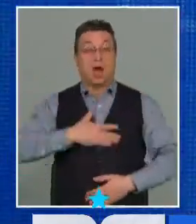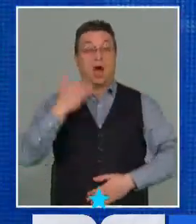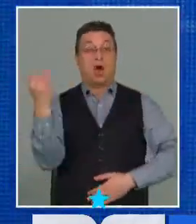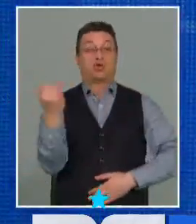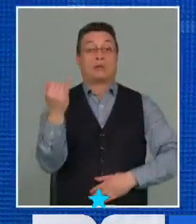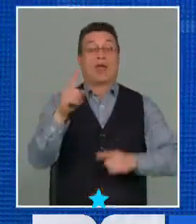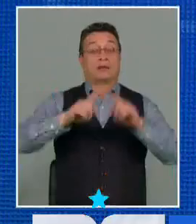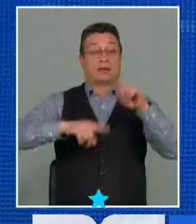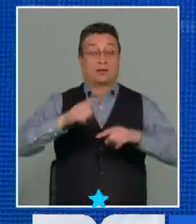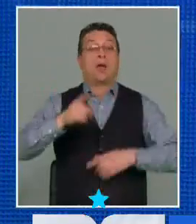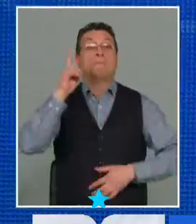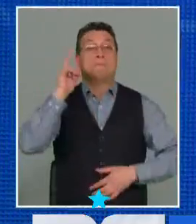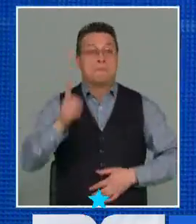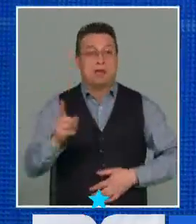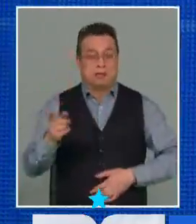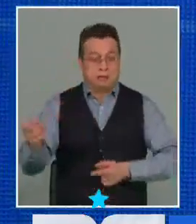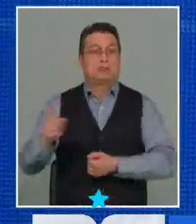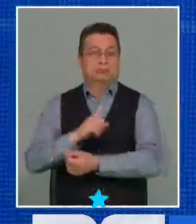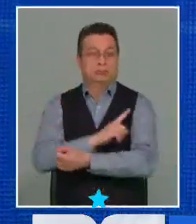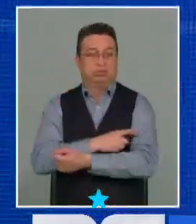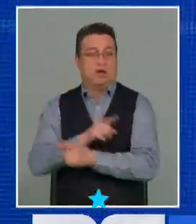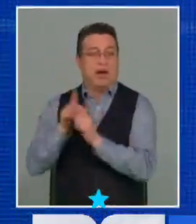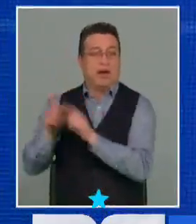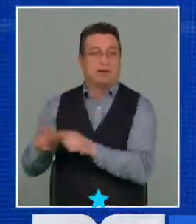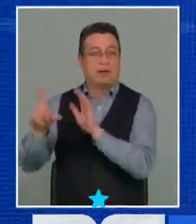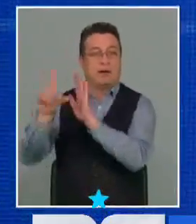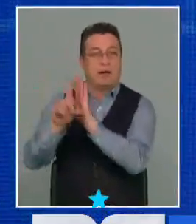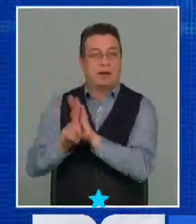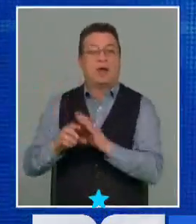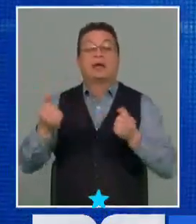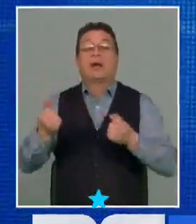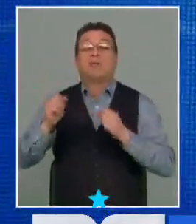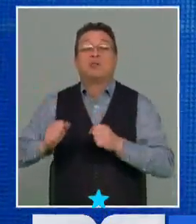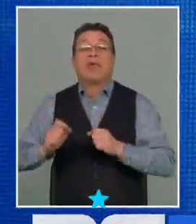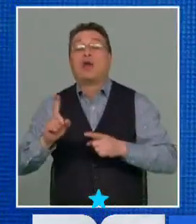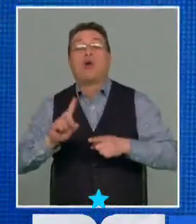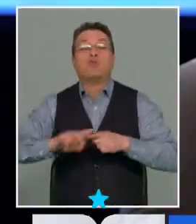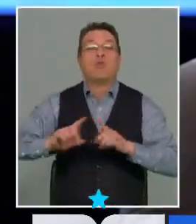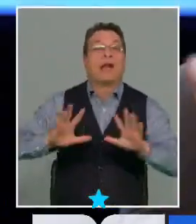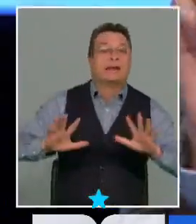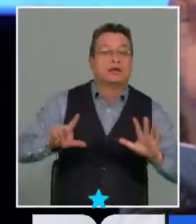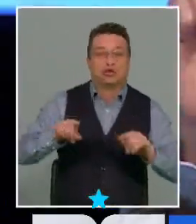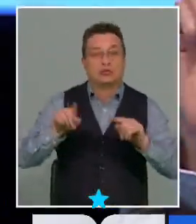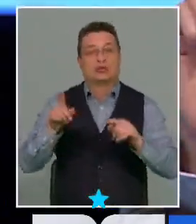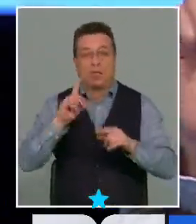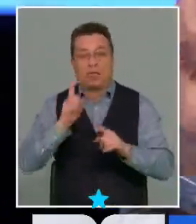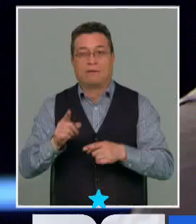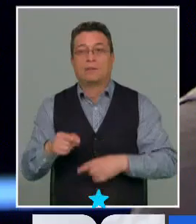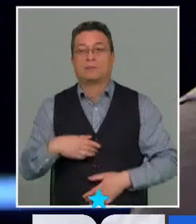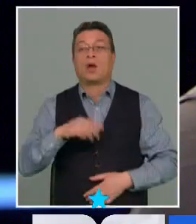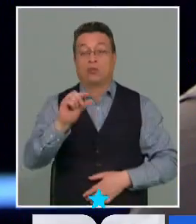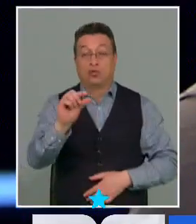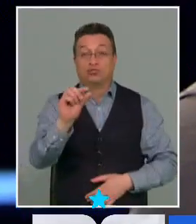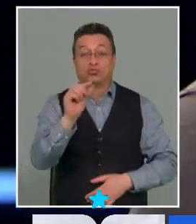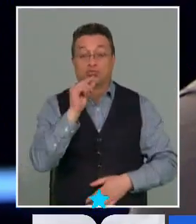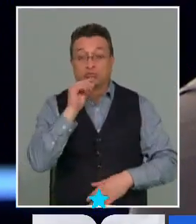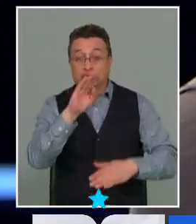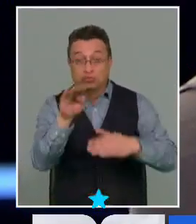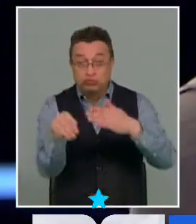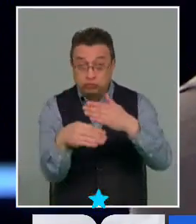territorial lo mandata a fijar en las competencias, es decir, lo que puede o no puede hacer. Quiero pasar... Disculpa, me gustaría agregar algo.